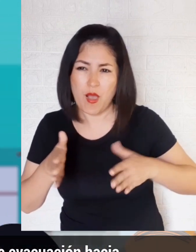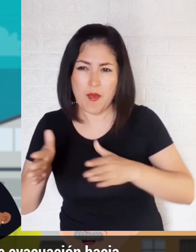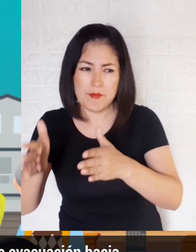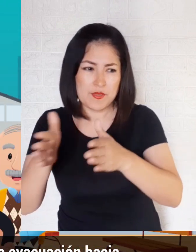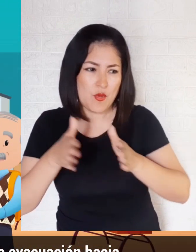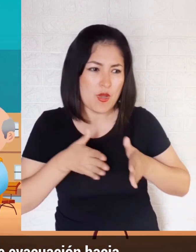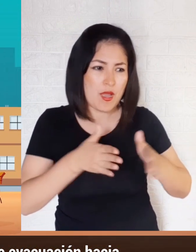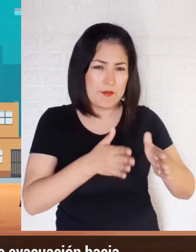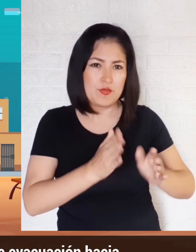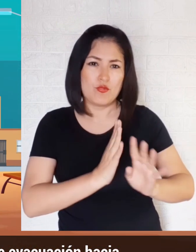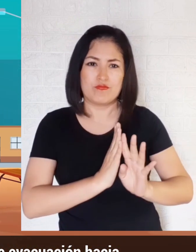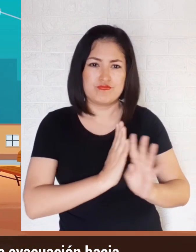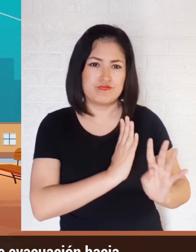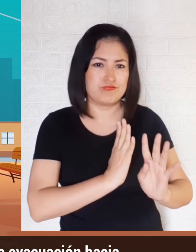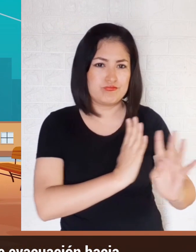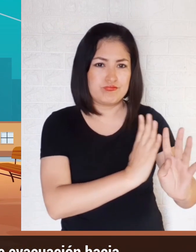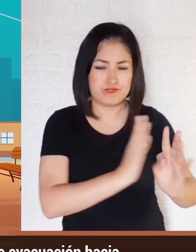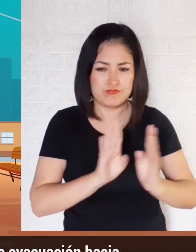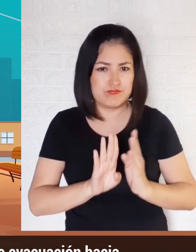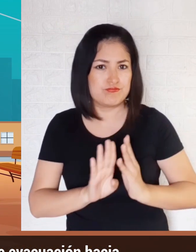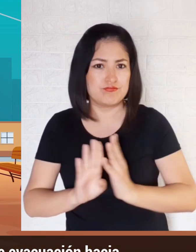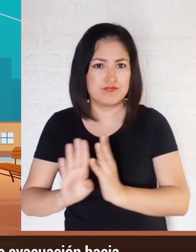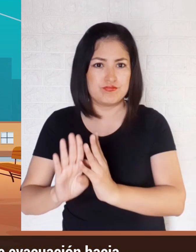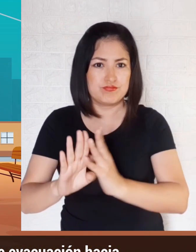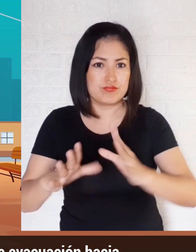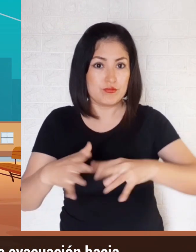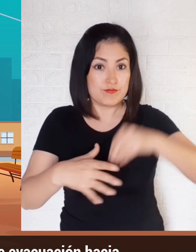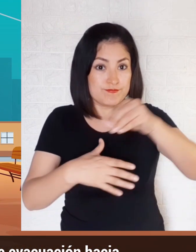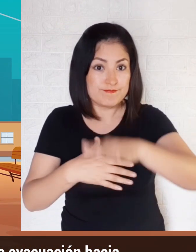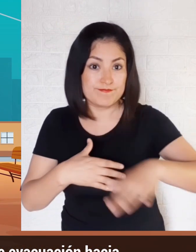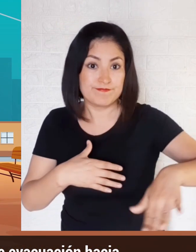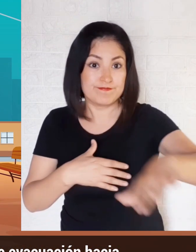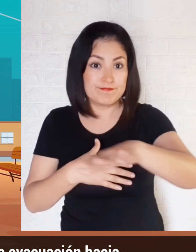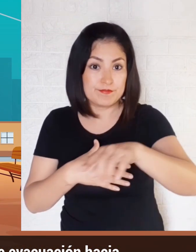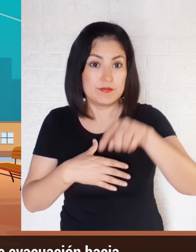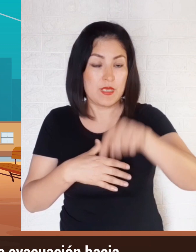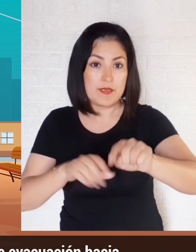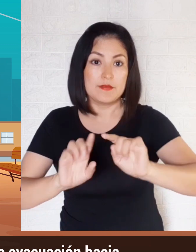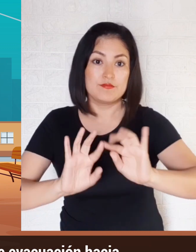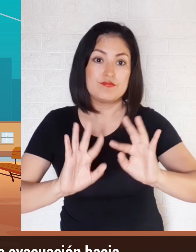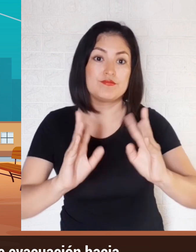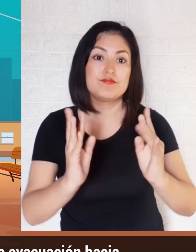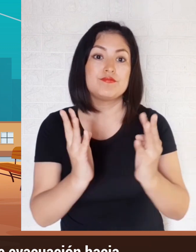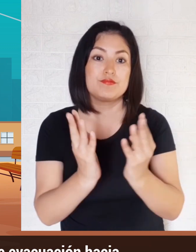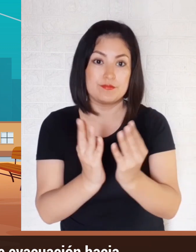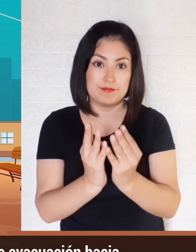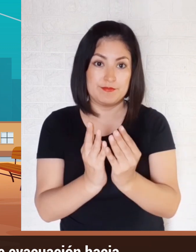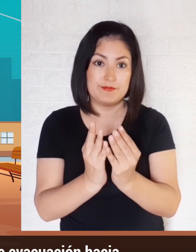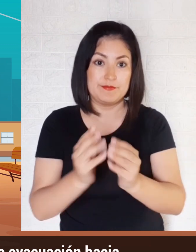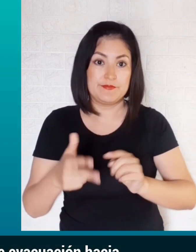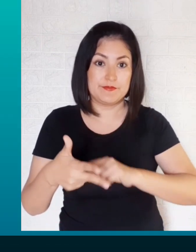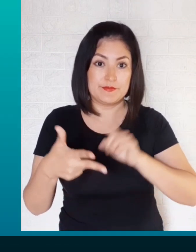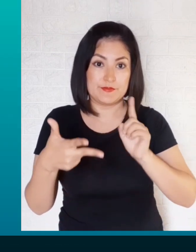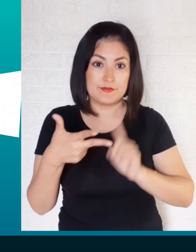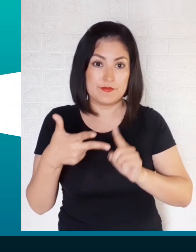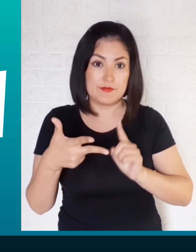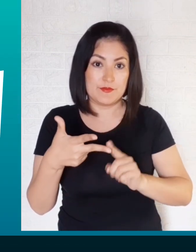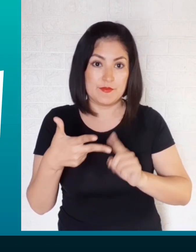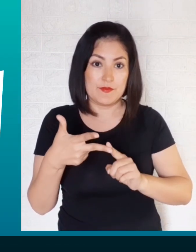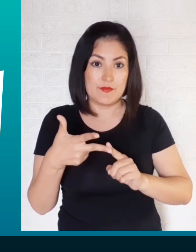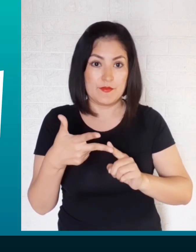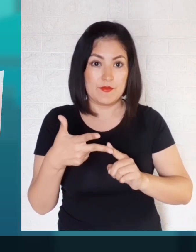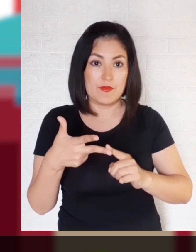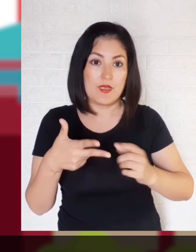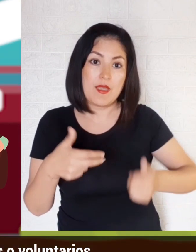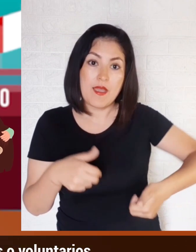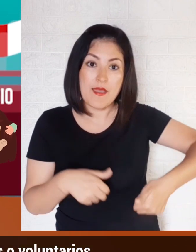Evacúa ordenadamente utilizando las rutas de evacuación hacia una zona segura externa o punto de reunión. Momento